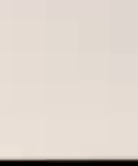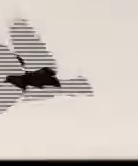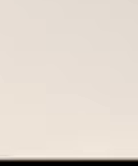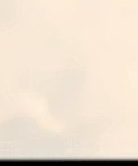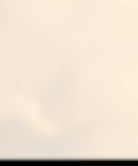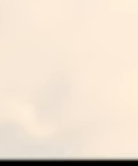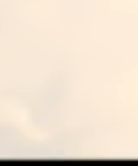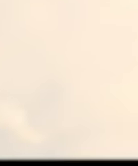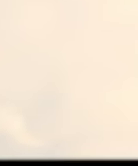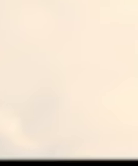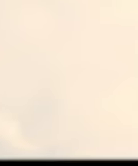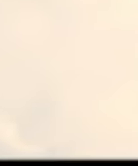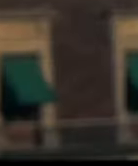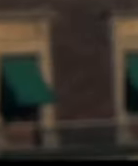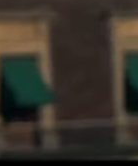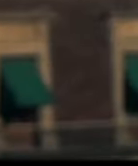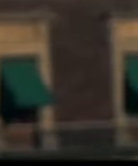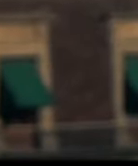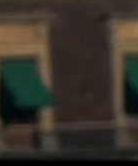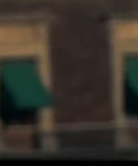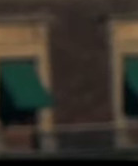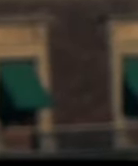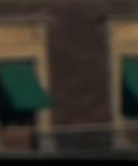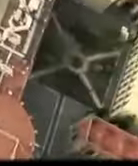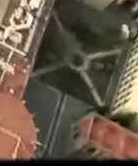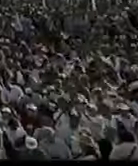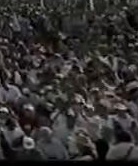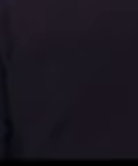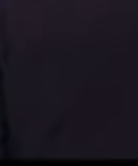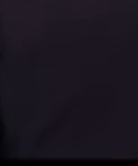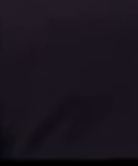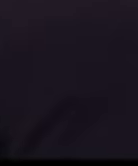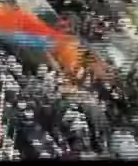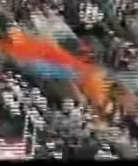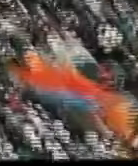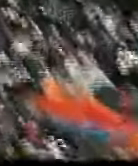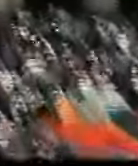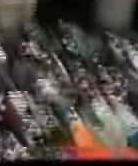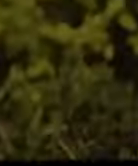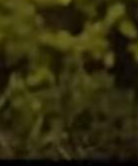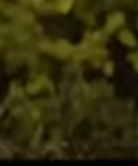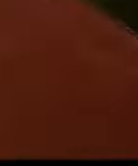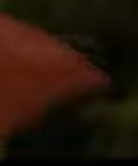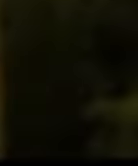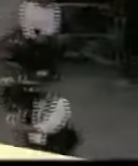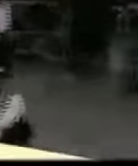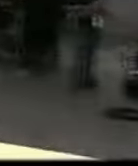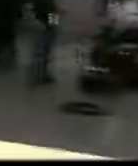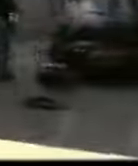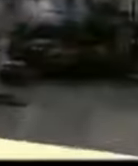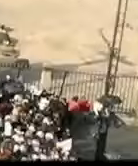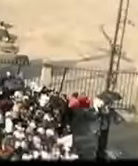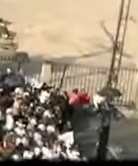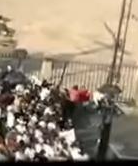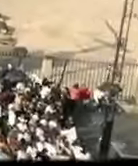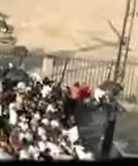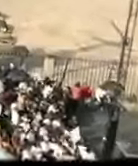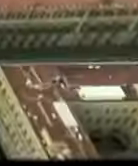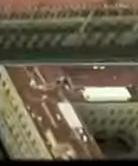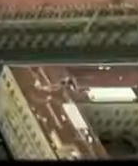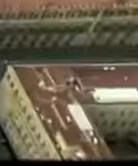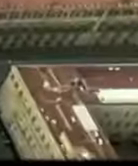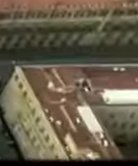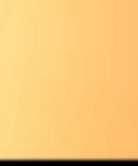la cuarta transformación es construir patria amo a mi